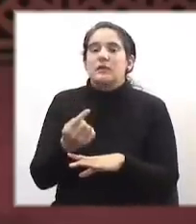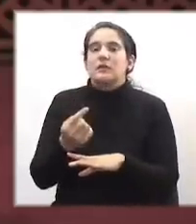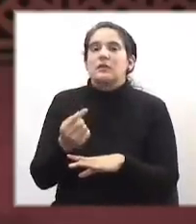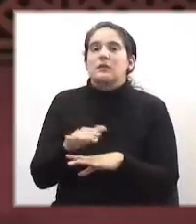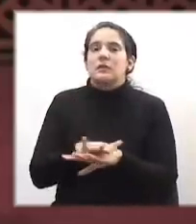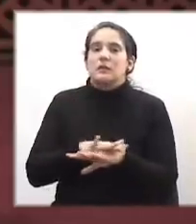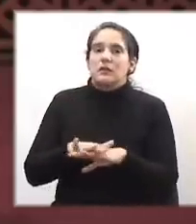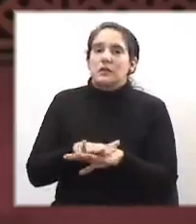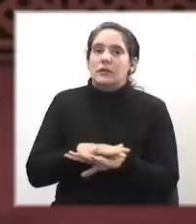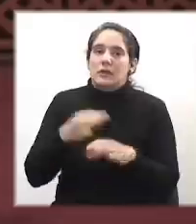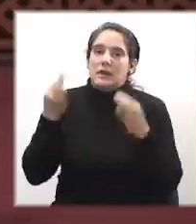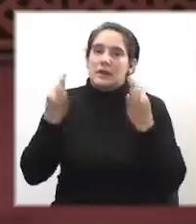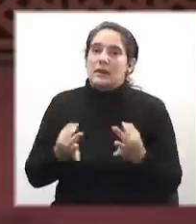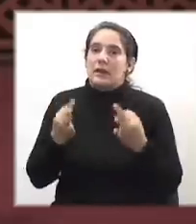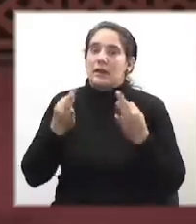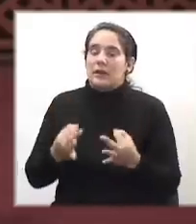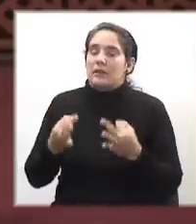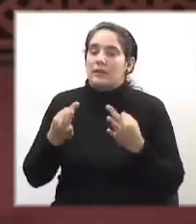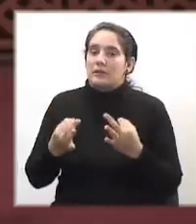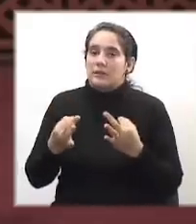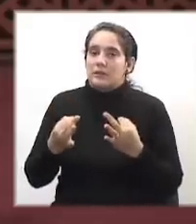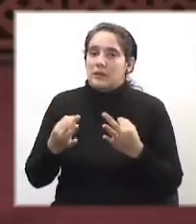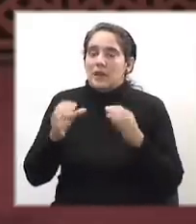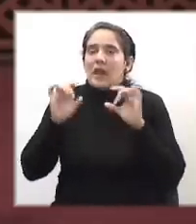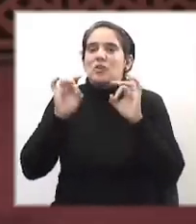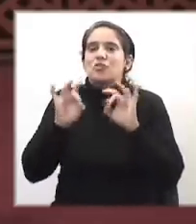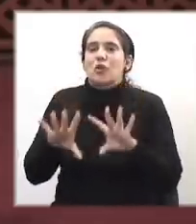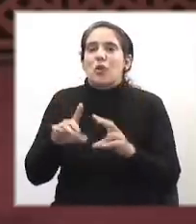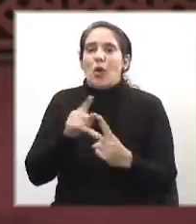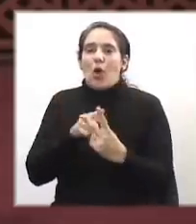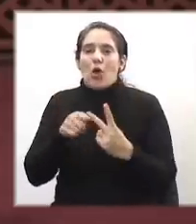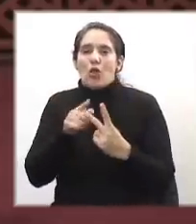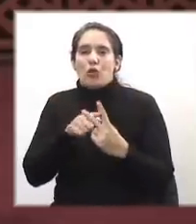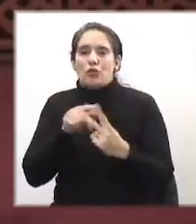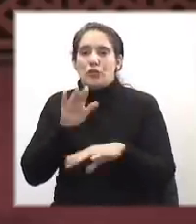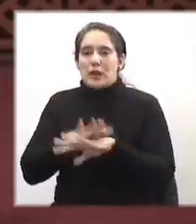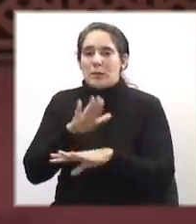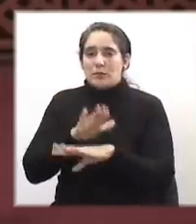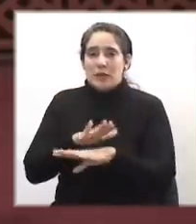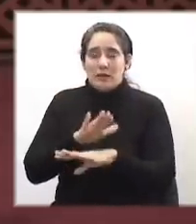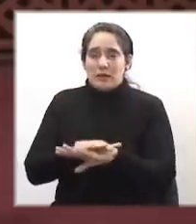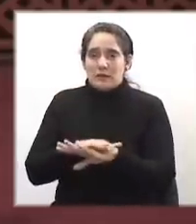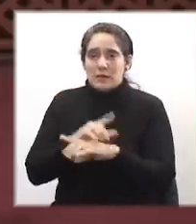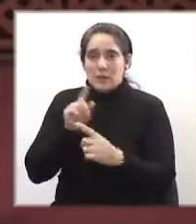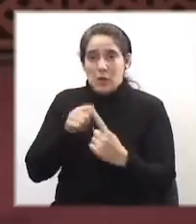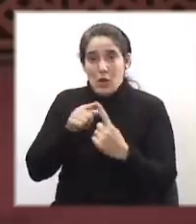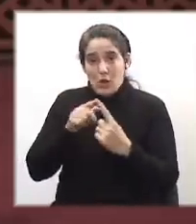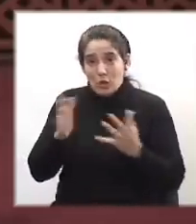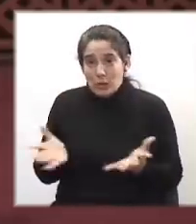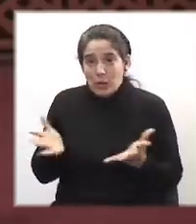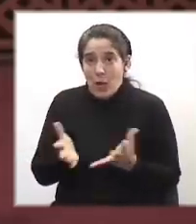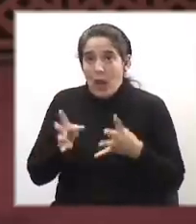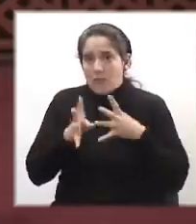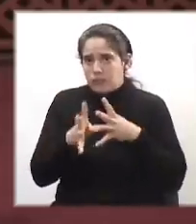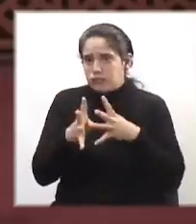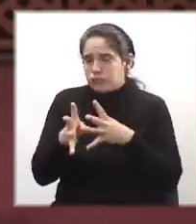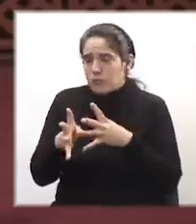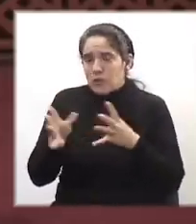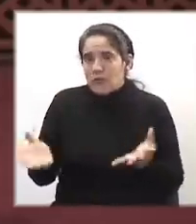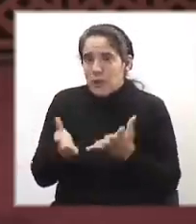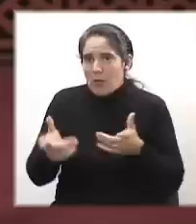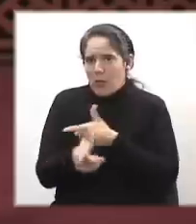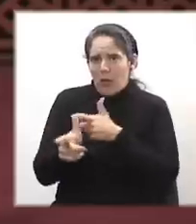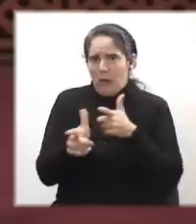la realidad pretender que acá solo hubo dos actores, los que promovieron la lucha armada por un lado